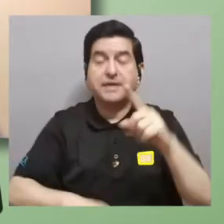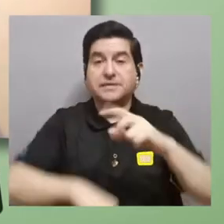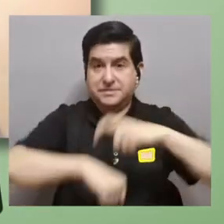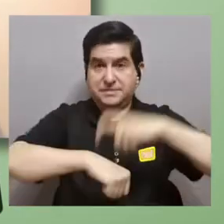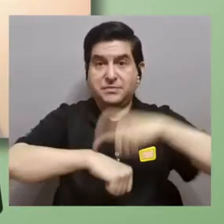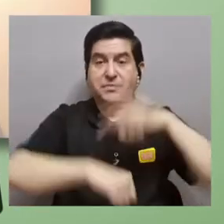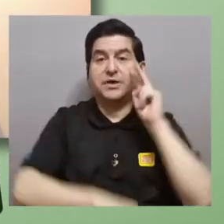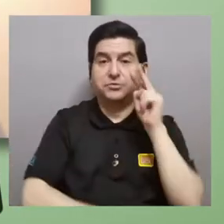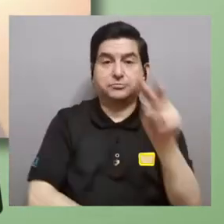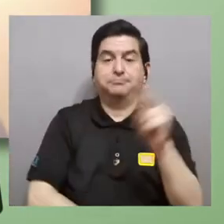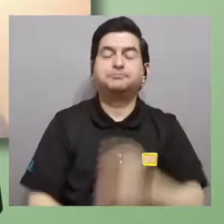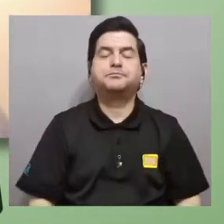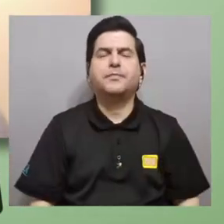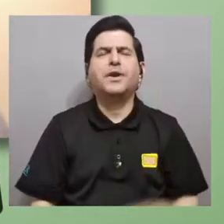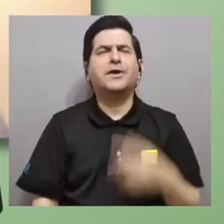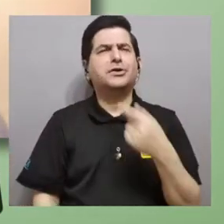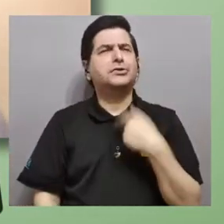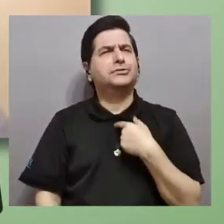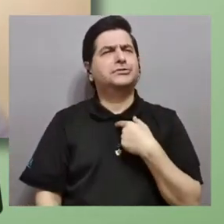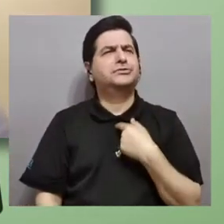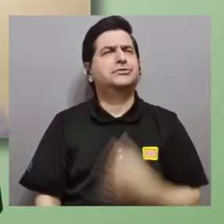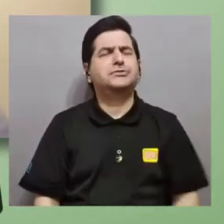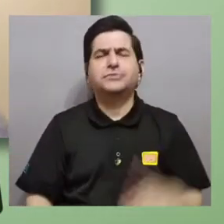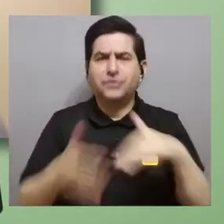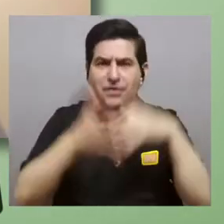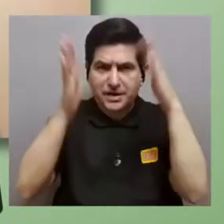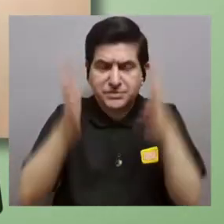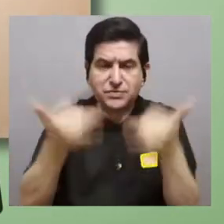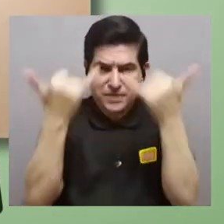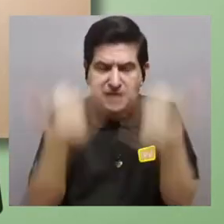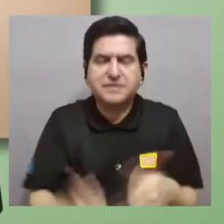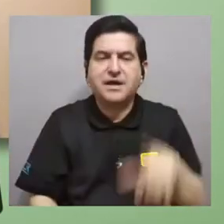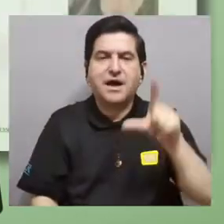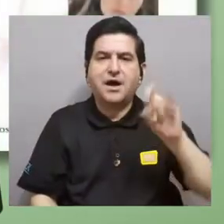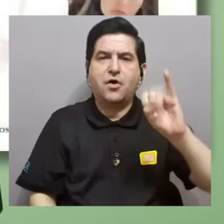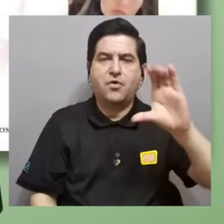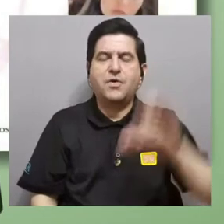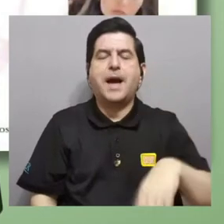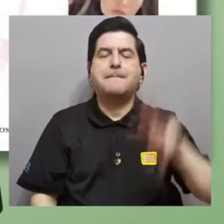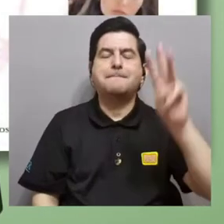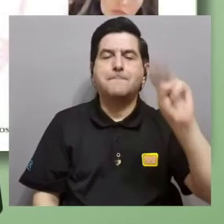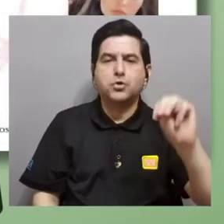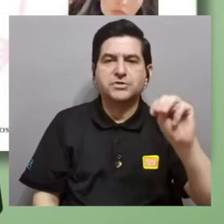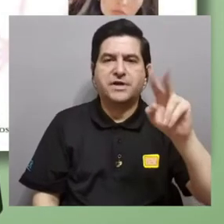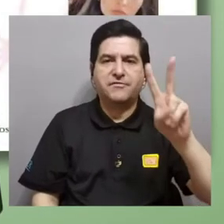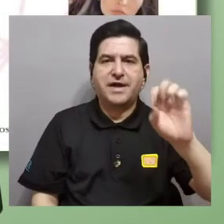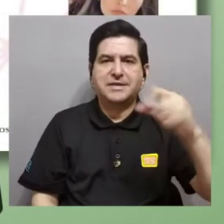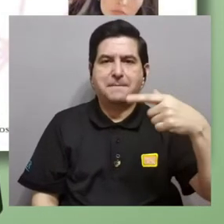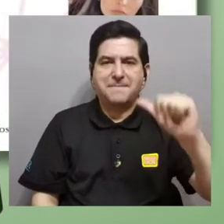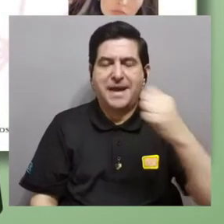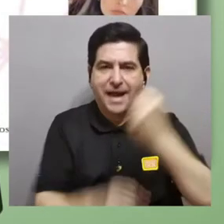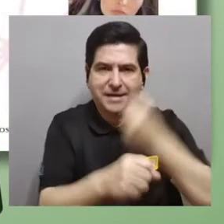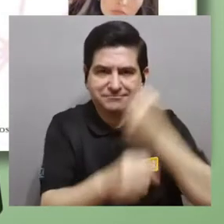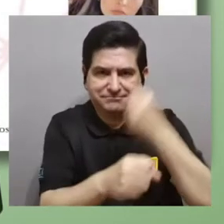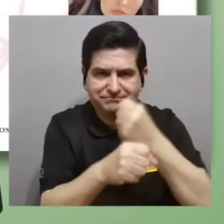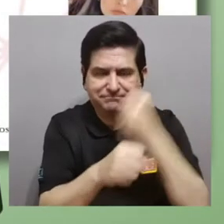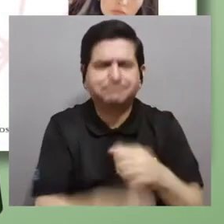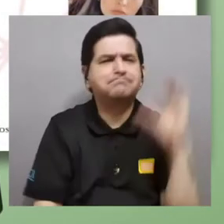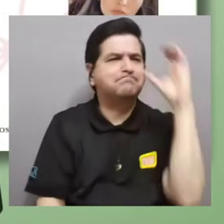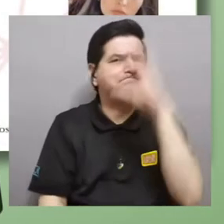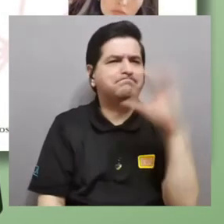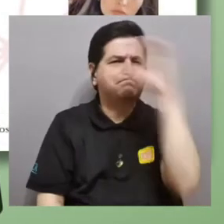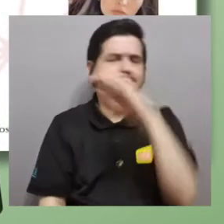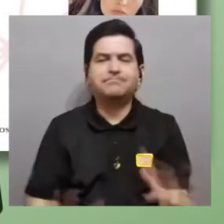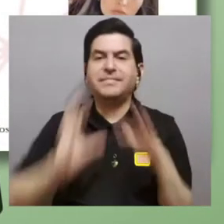es lo que estamos viendo acá. Esto me llevó a que la estudiante, que es ahora licenciada Monserrat Vega, trabajara